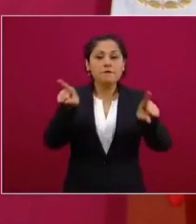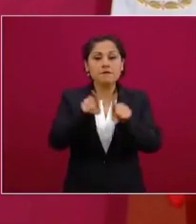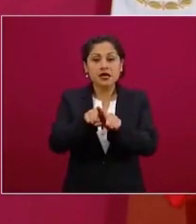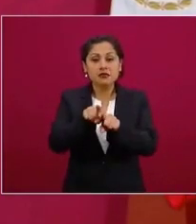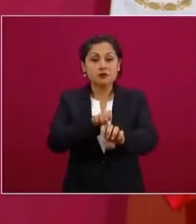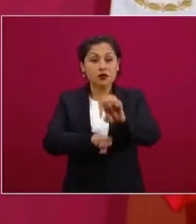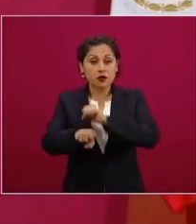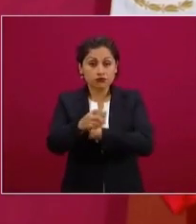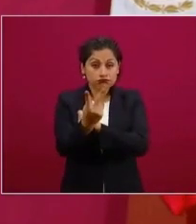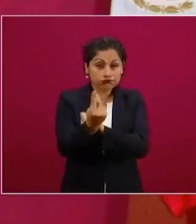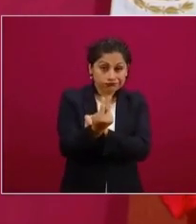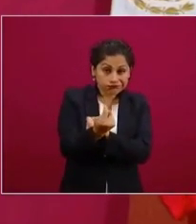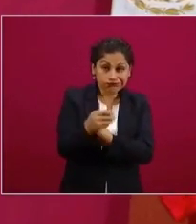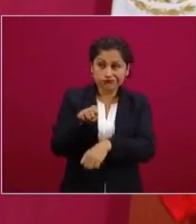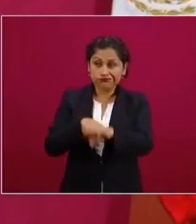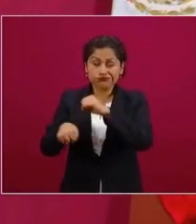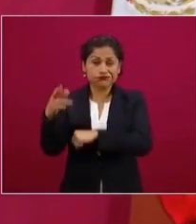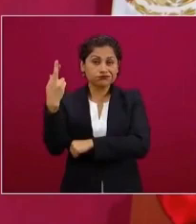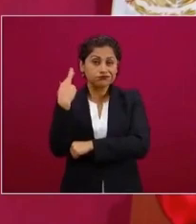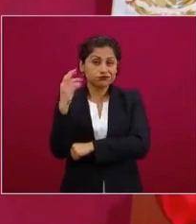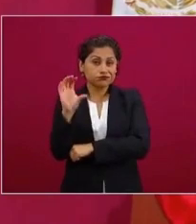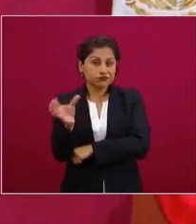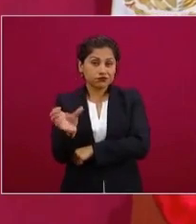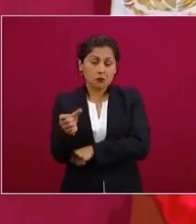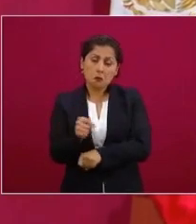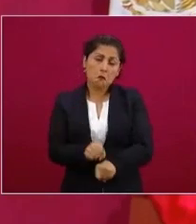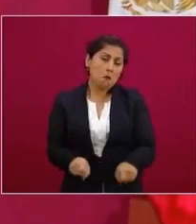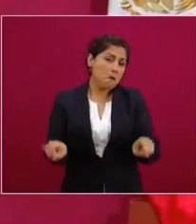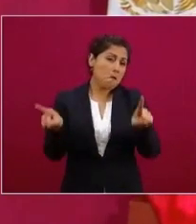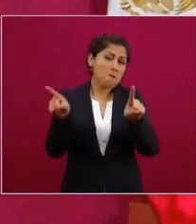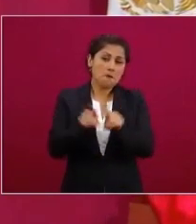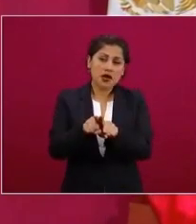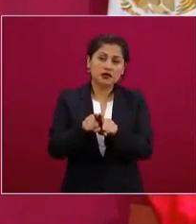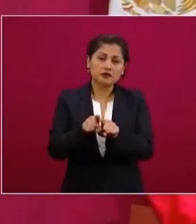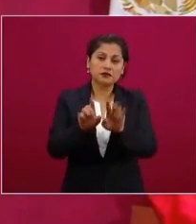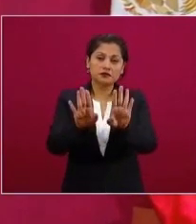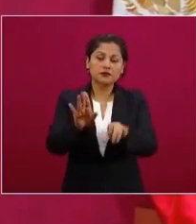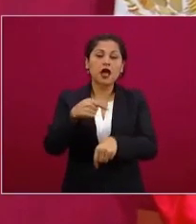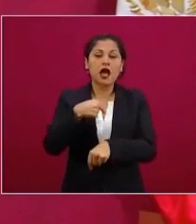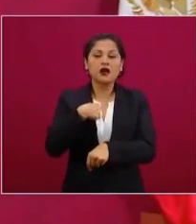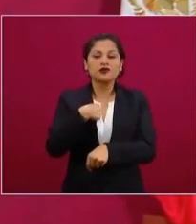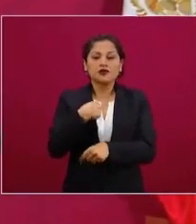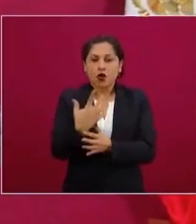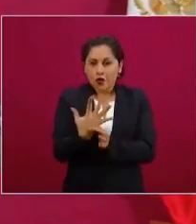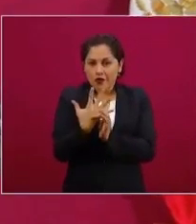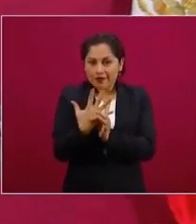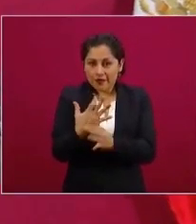diferentes medios? Verás qué diferente sería, ¿no? Porque alguien tendría aplaudidores.